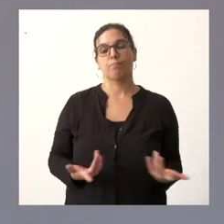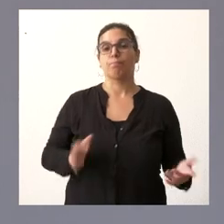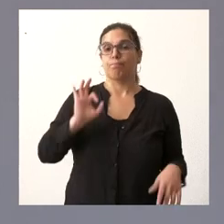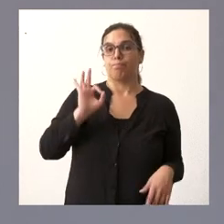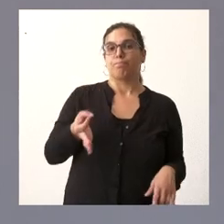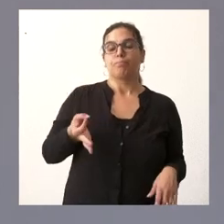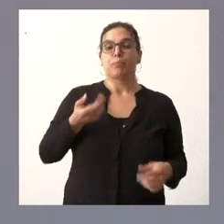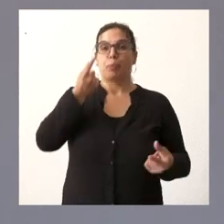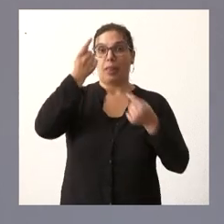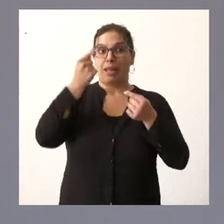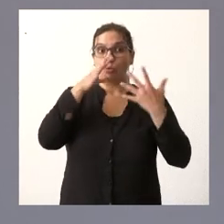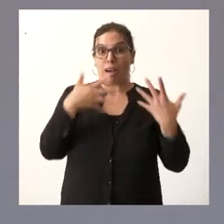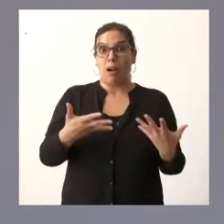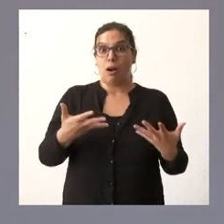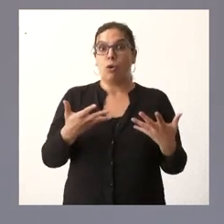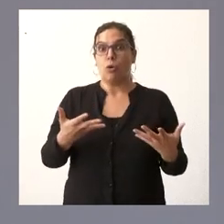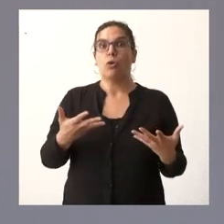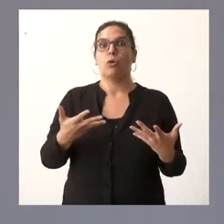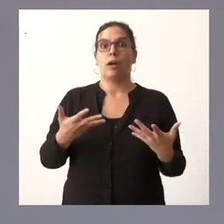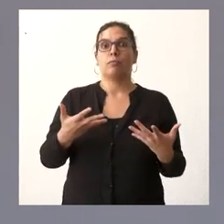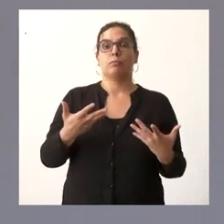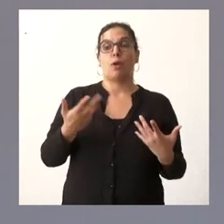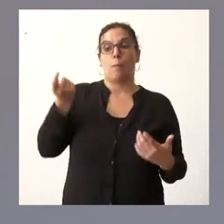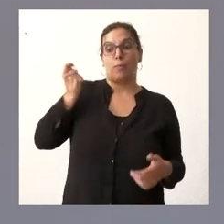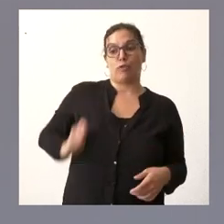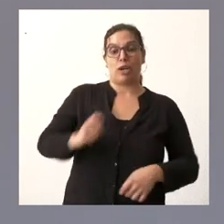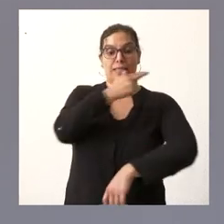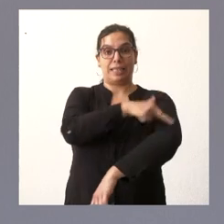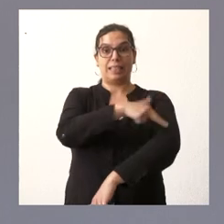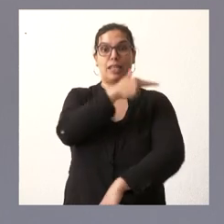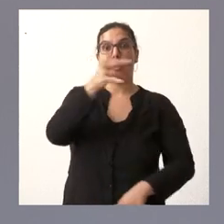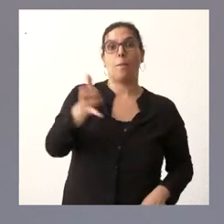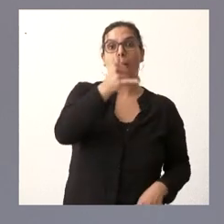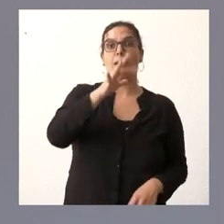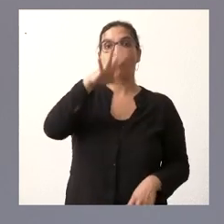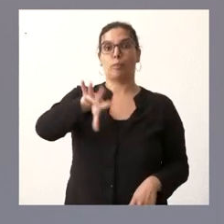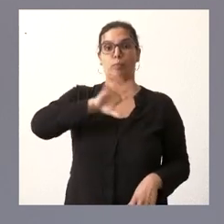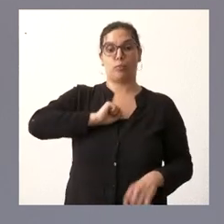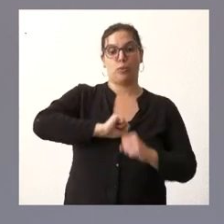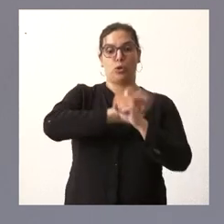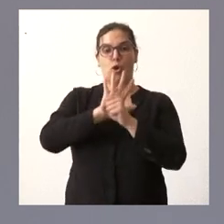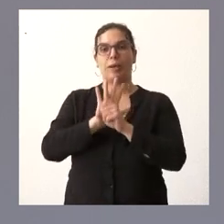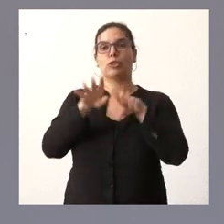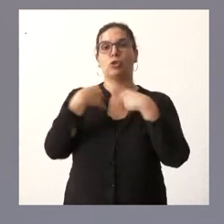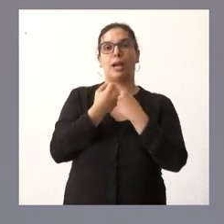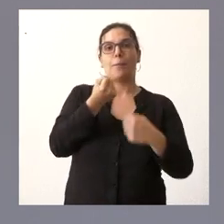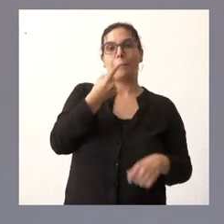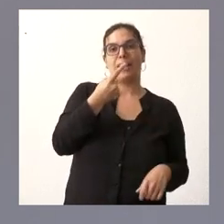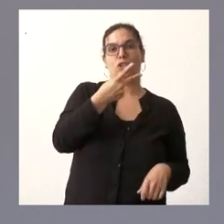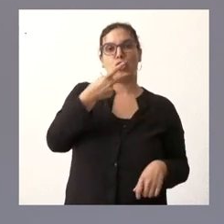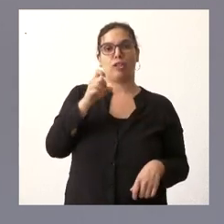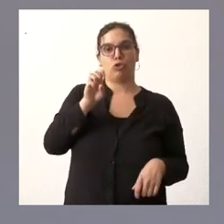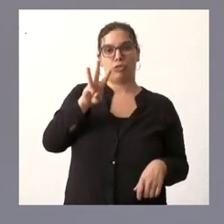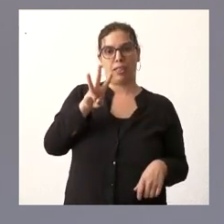dato disponible actualmente es que los sanitarios que están en baja por COVID son 1.213 en el caso de Castilla y León